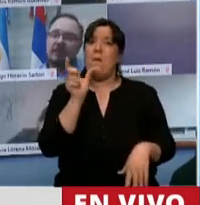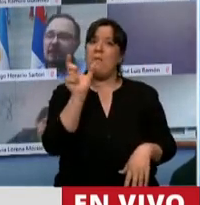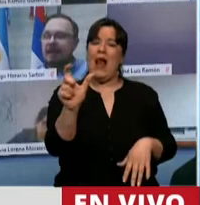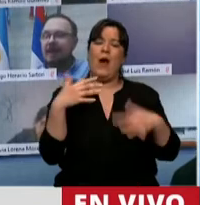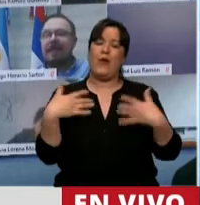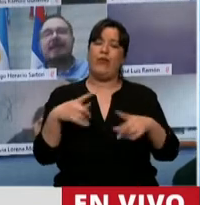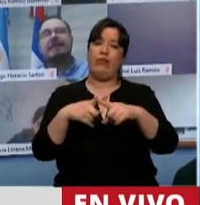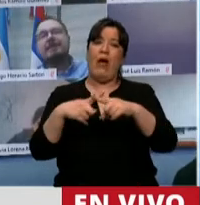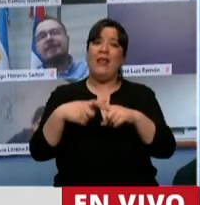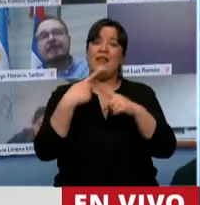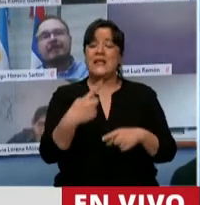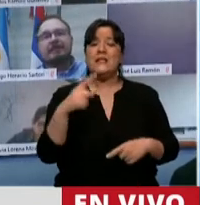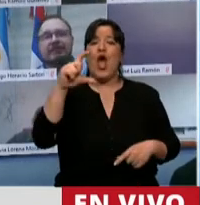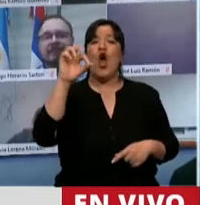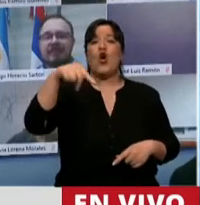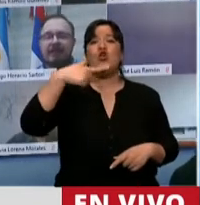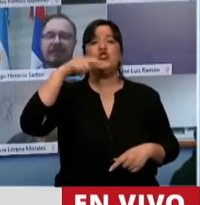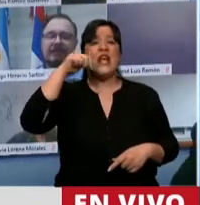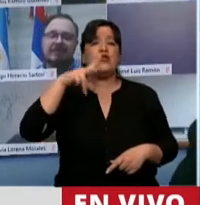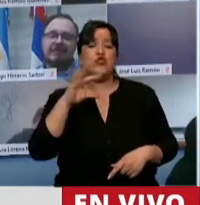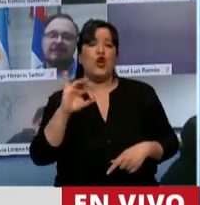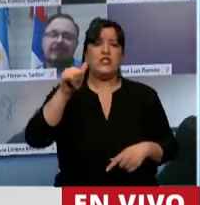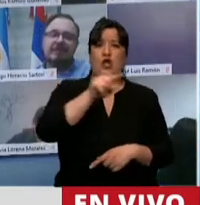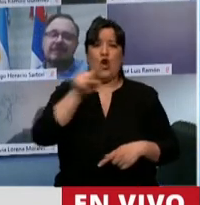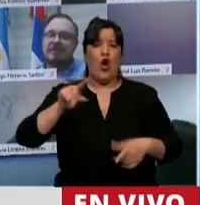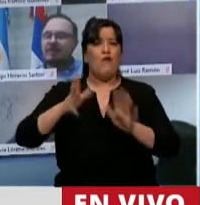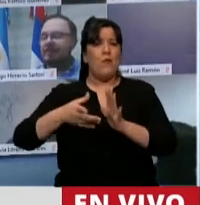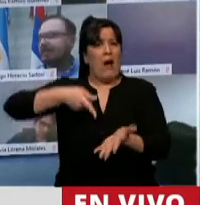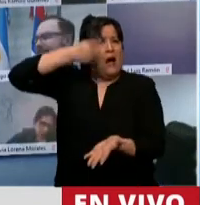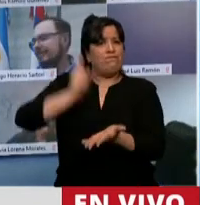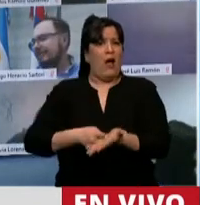debatida, el consenso o no consenso. El consenso no es imposición. Imposición.